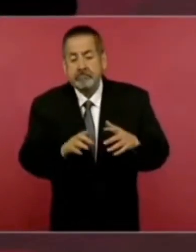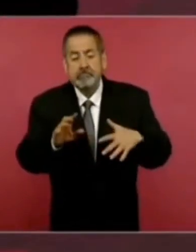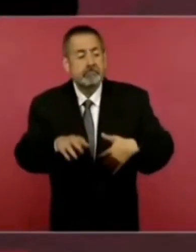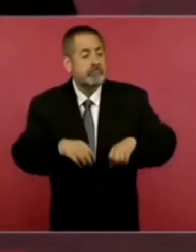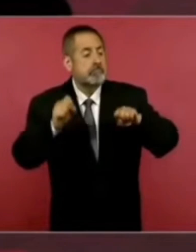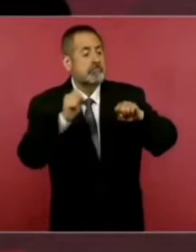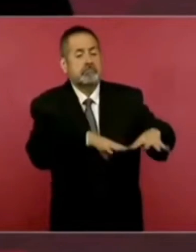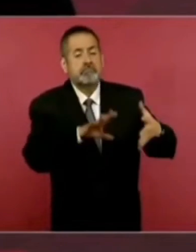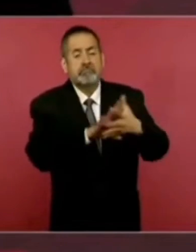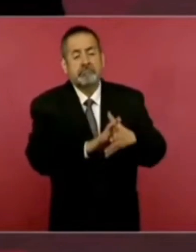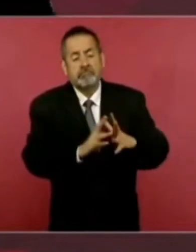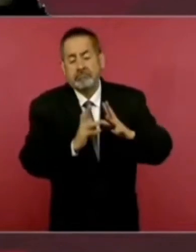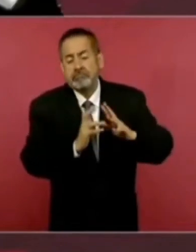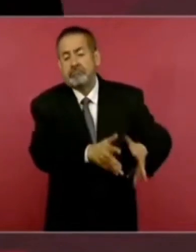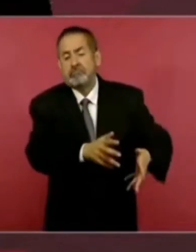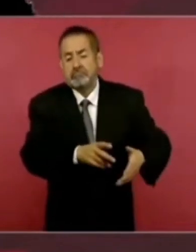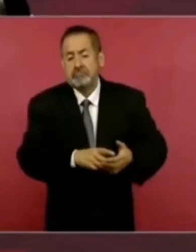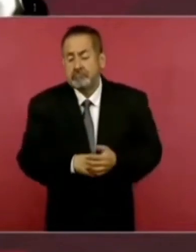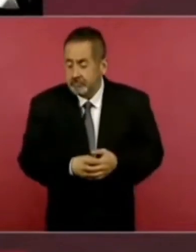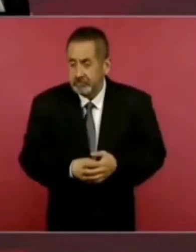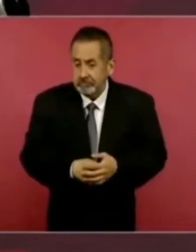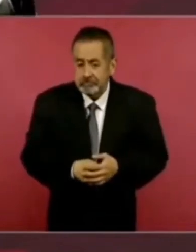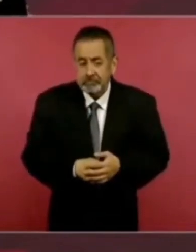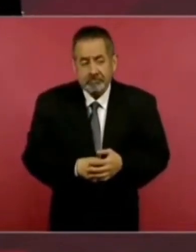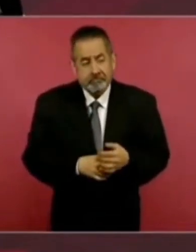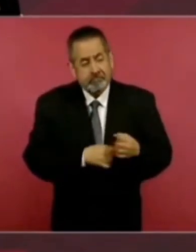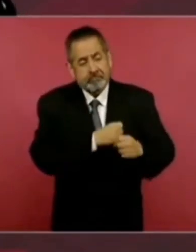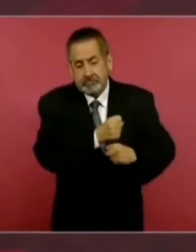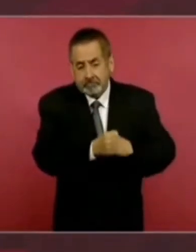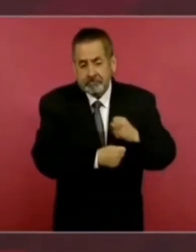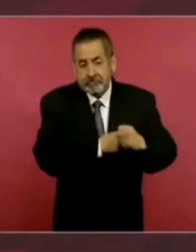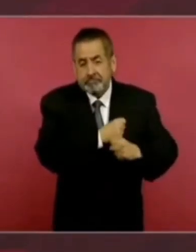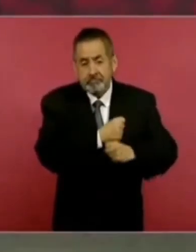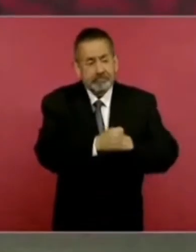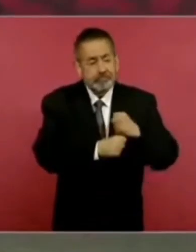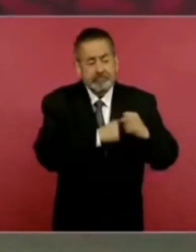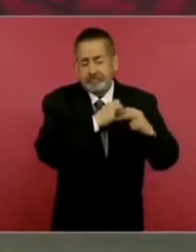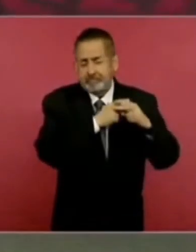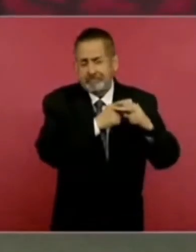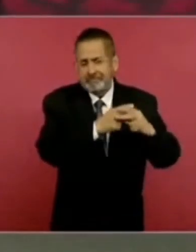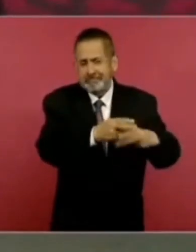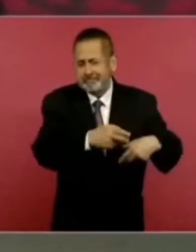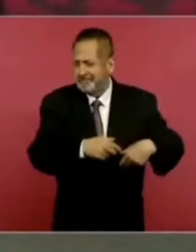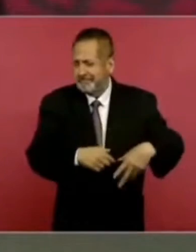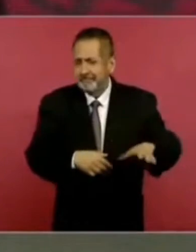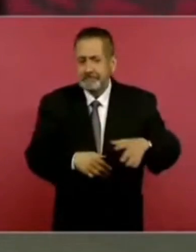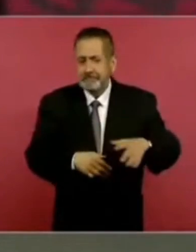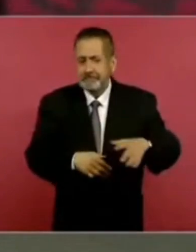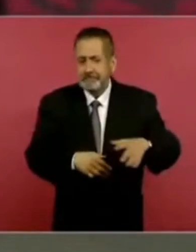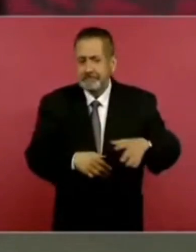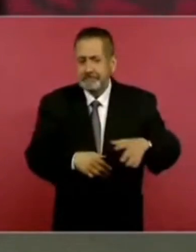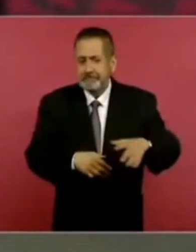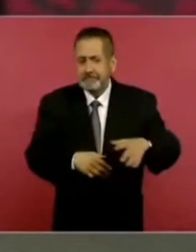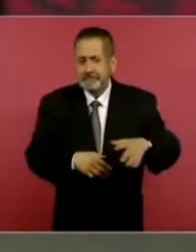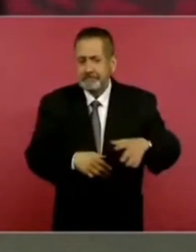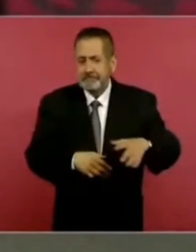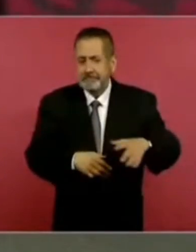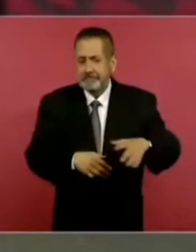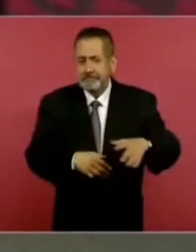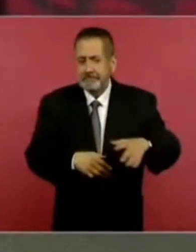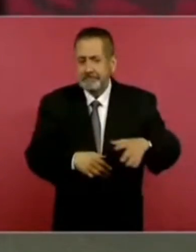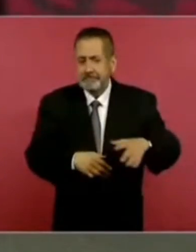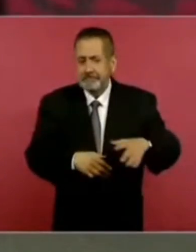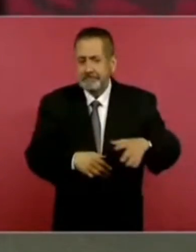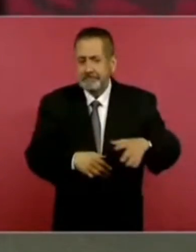muchos, miles, sin sentencia, después de 10